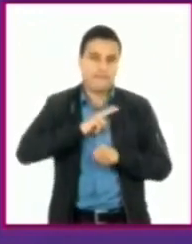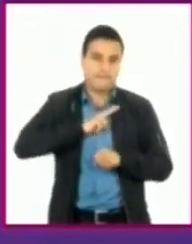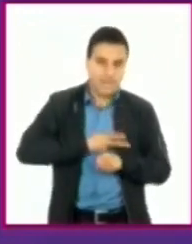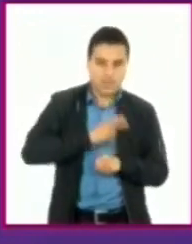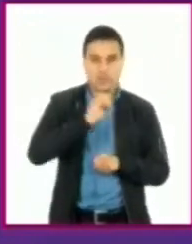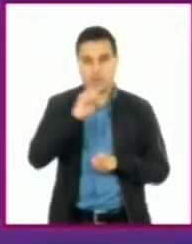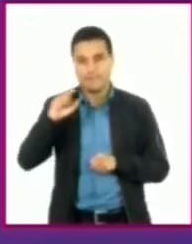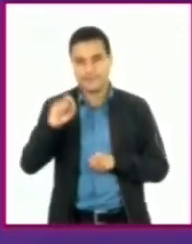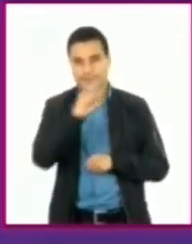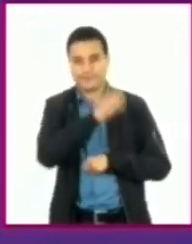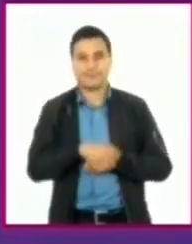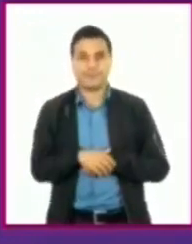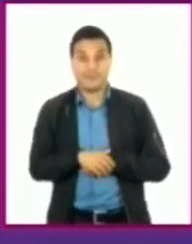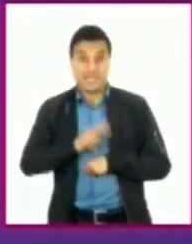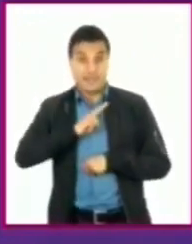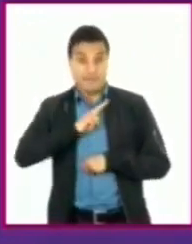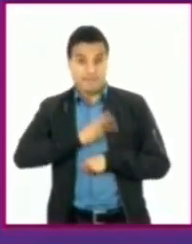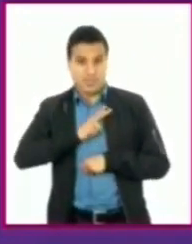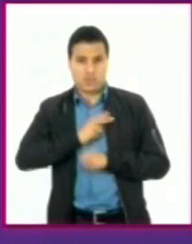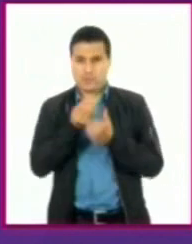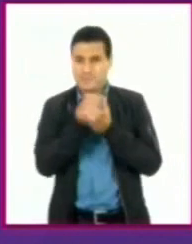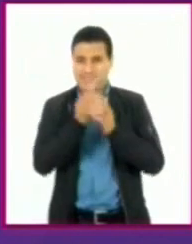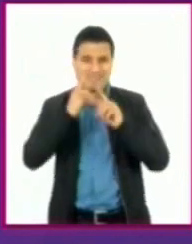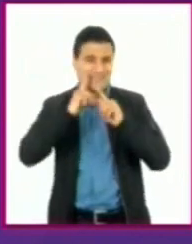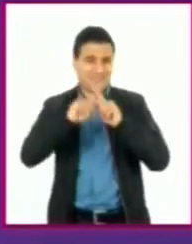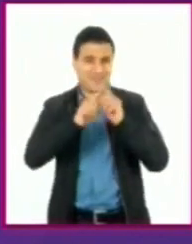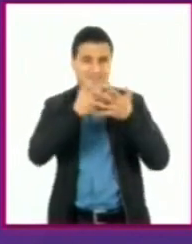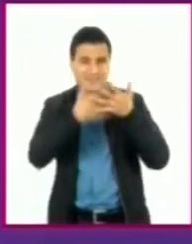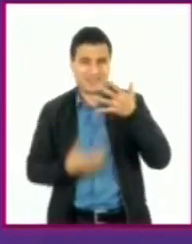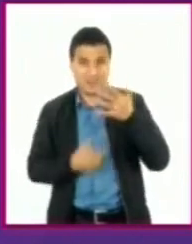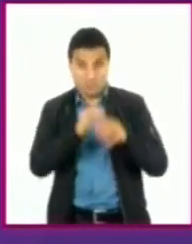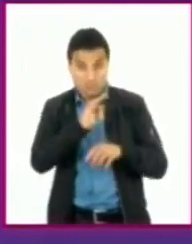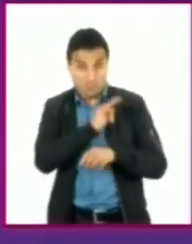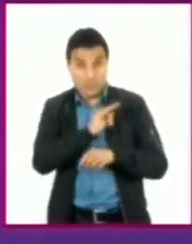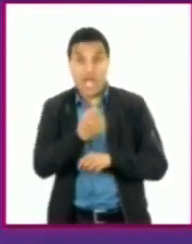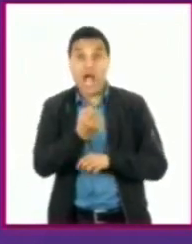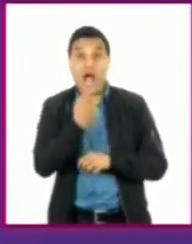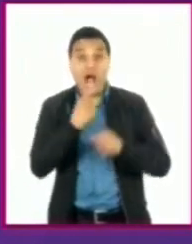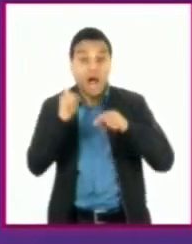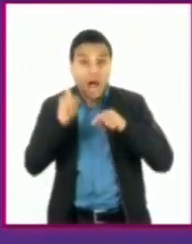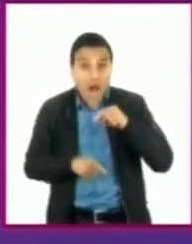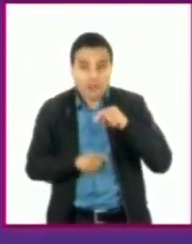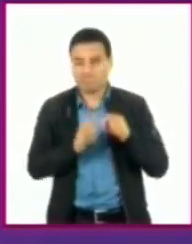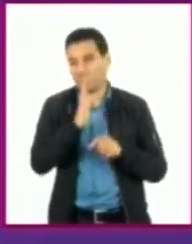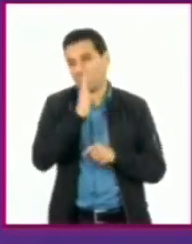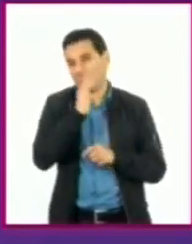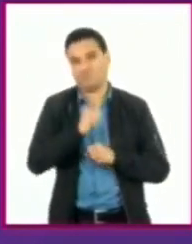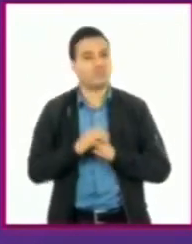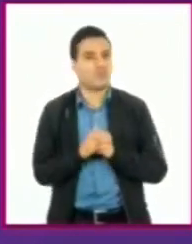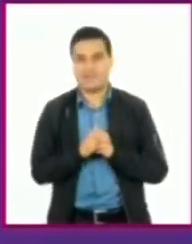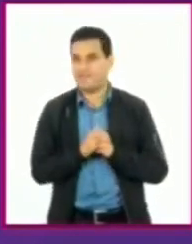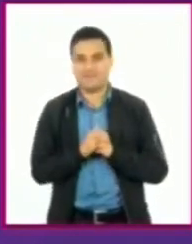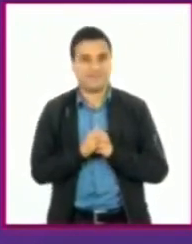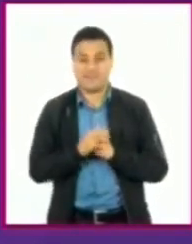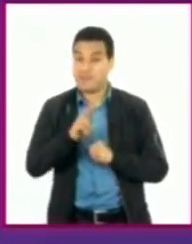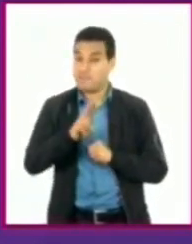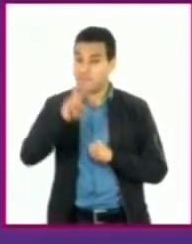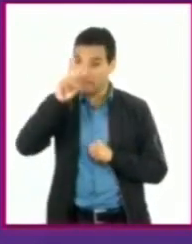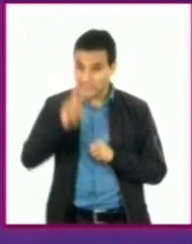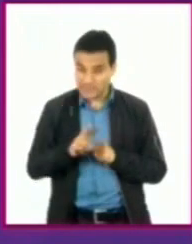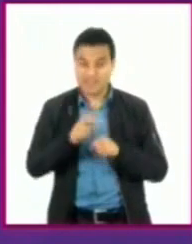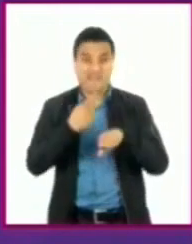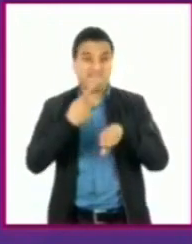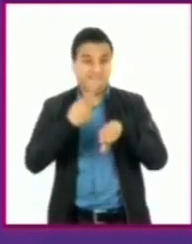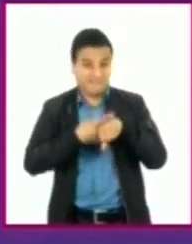Los virus son muy diversos y no existen medicamentos para atacarlos a todos en conjunto. Causan una gran variedad de enfermedades.